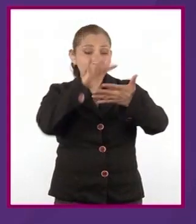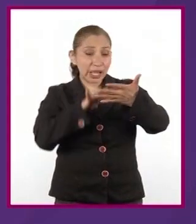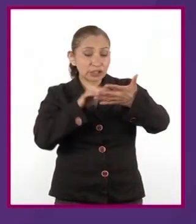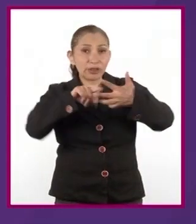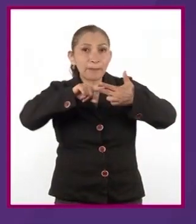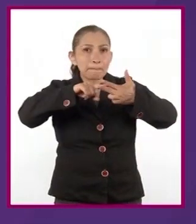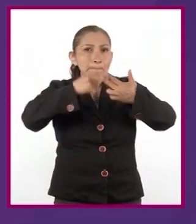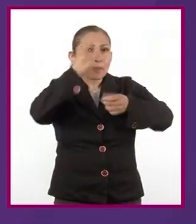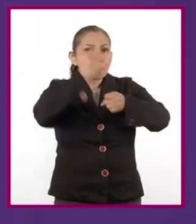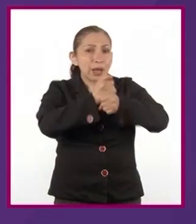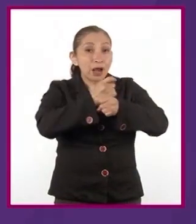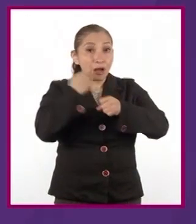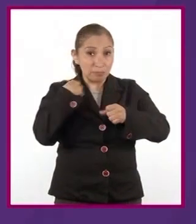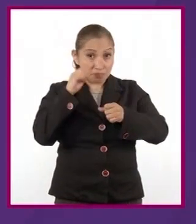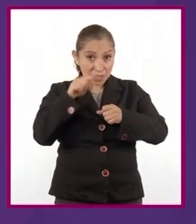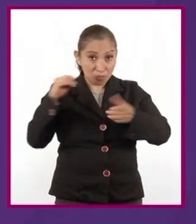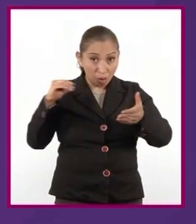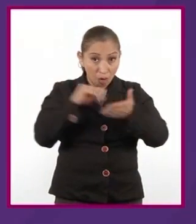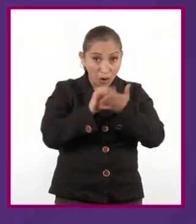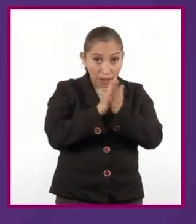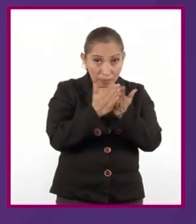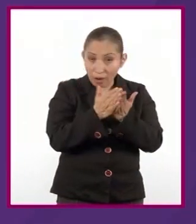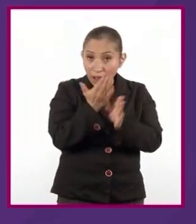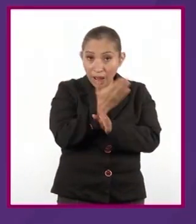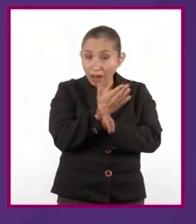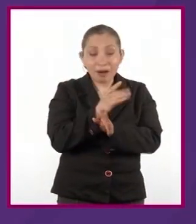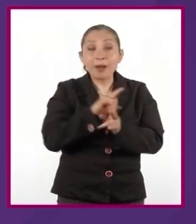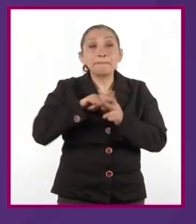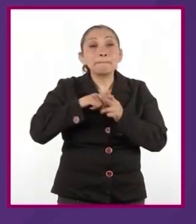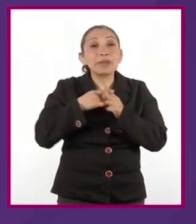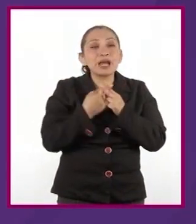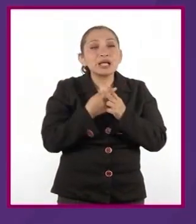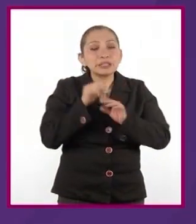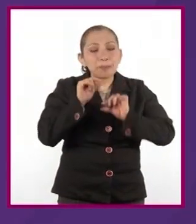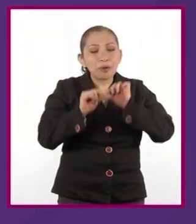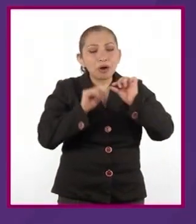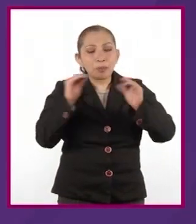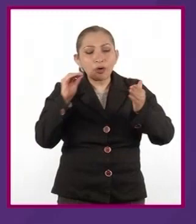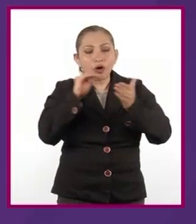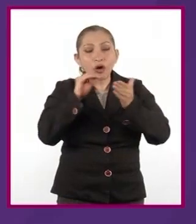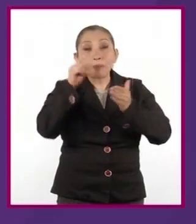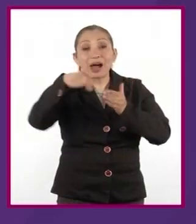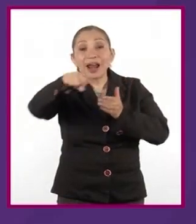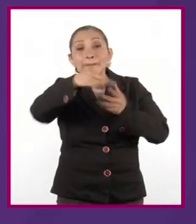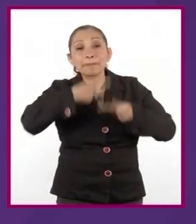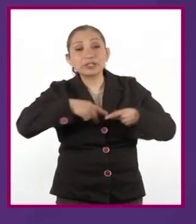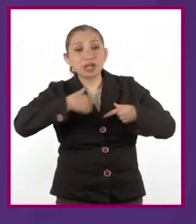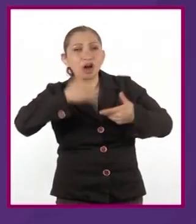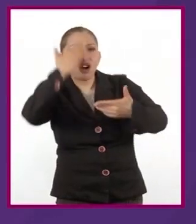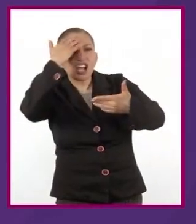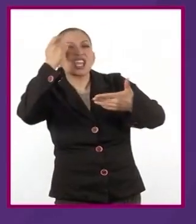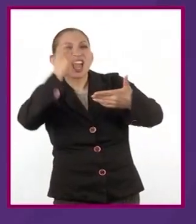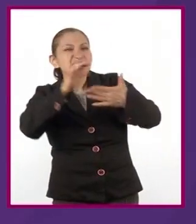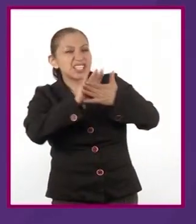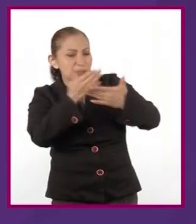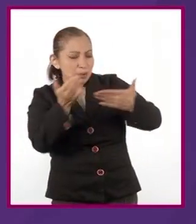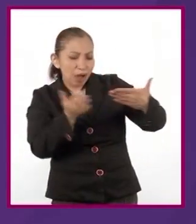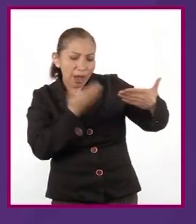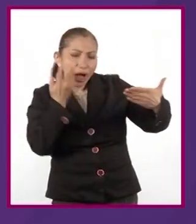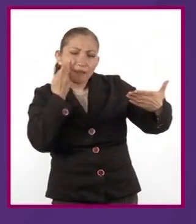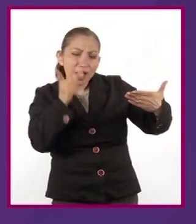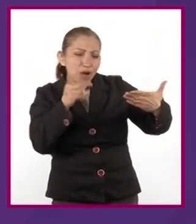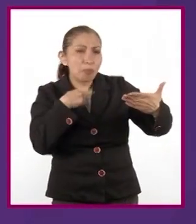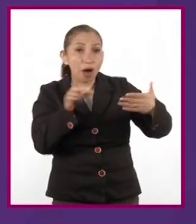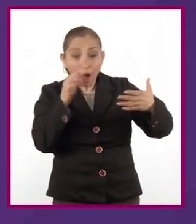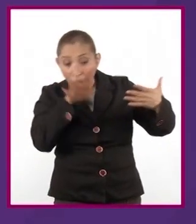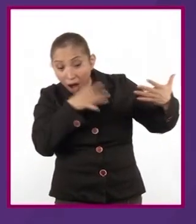no siempre han formado parte del libro. Se han ido introduciendo para aportar elementos que ayuden al lector a conocer más sobre el contenido y contexto de la